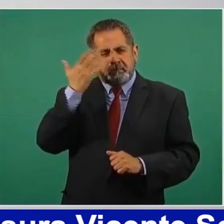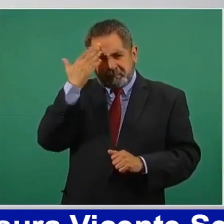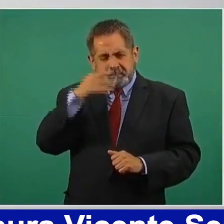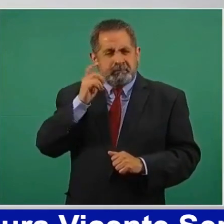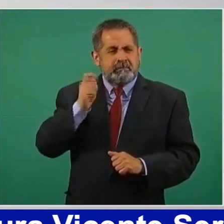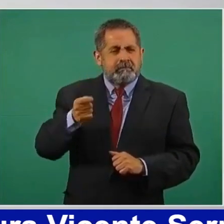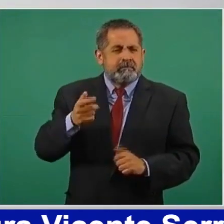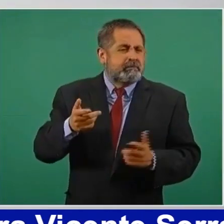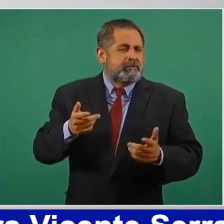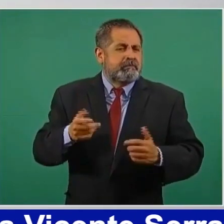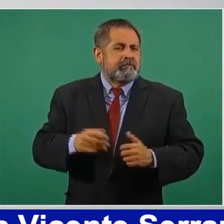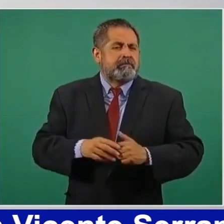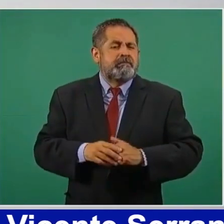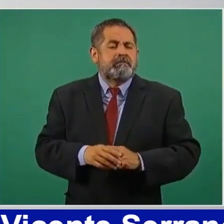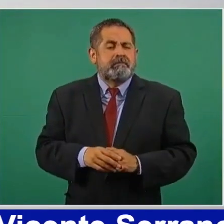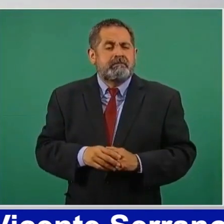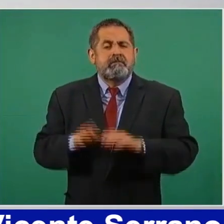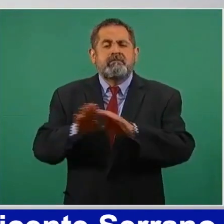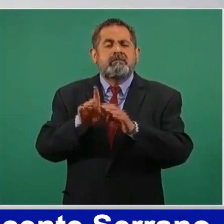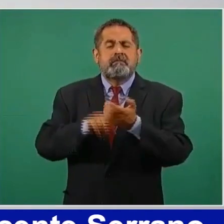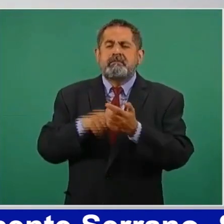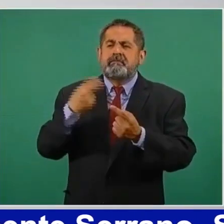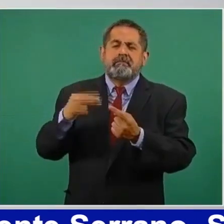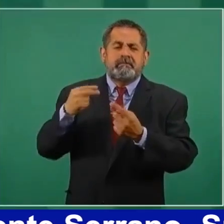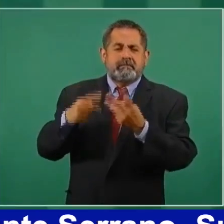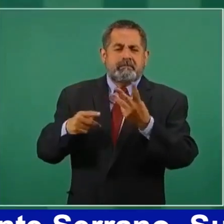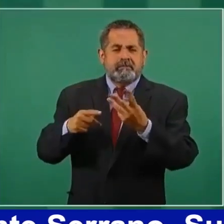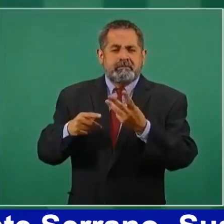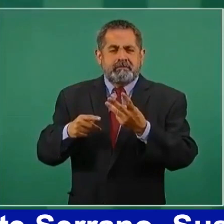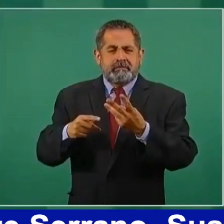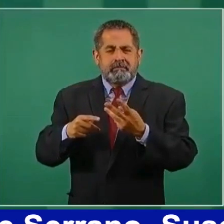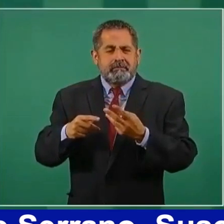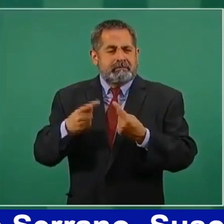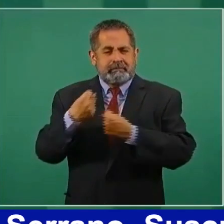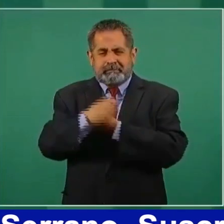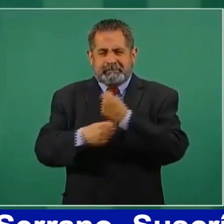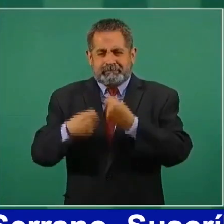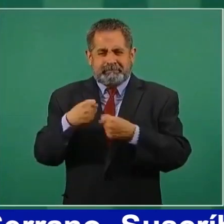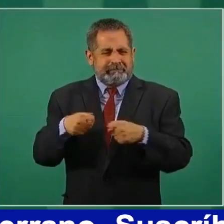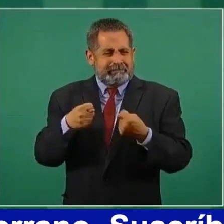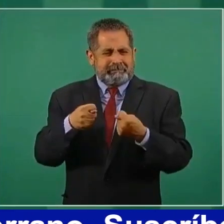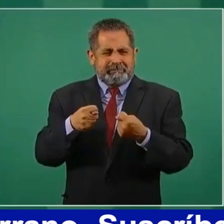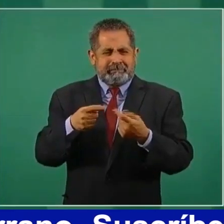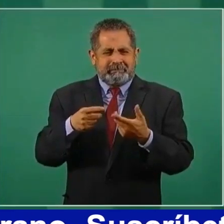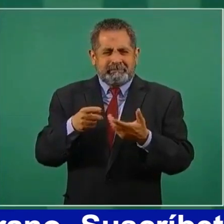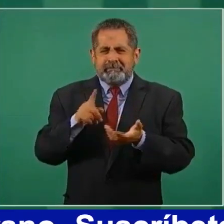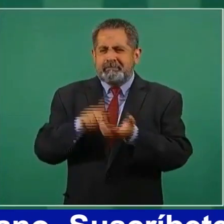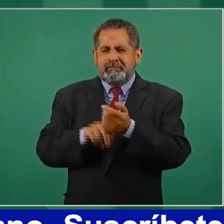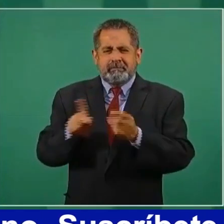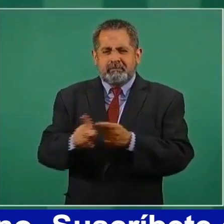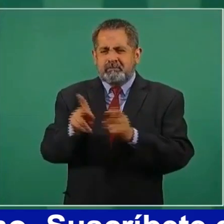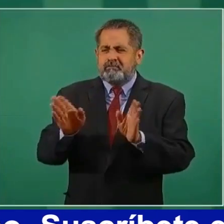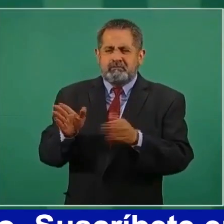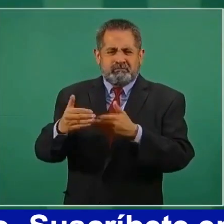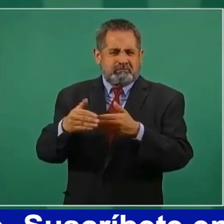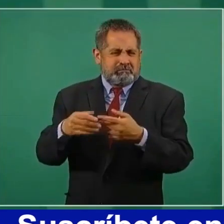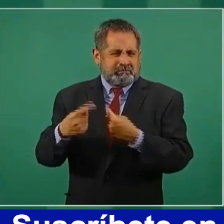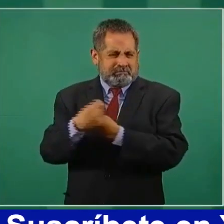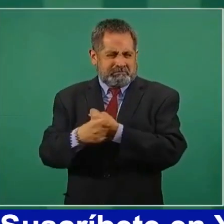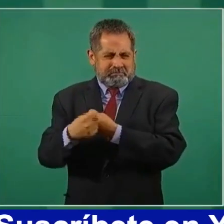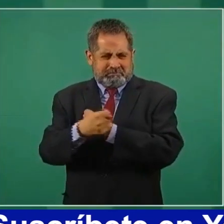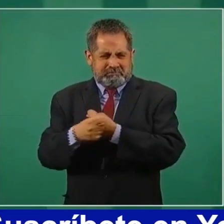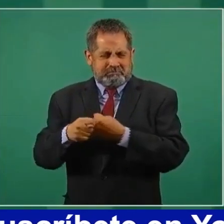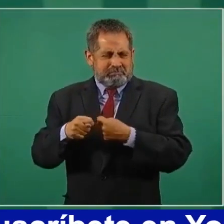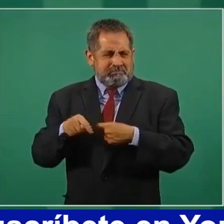porque ahora que se acercan las elecciones del próximo 6 de junio, esto subirá de tono. Toda esta violencia, presidente,